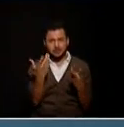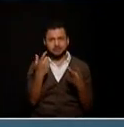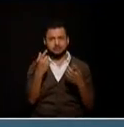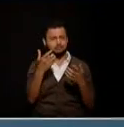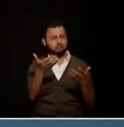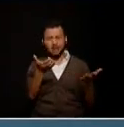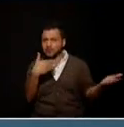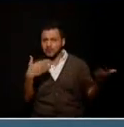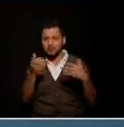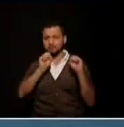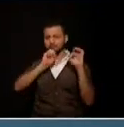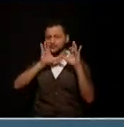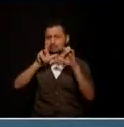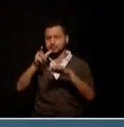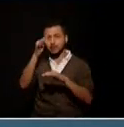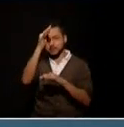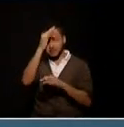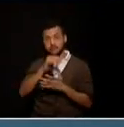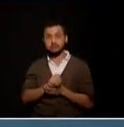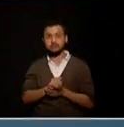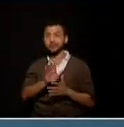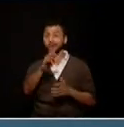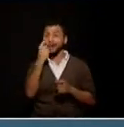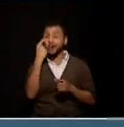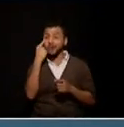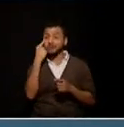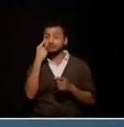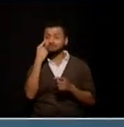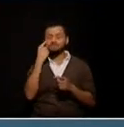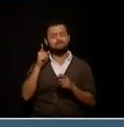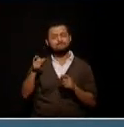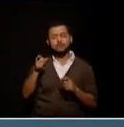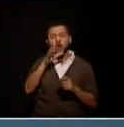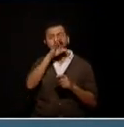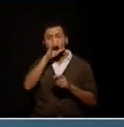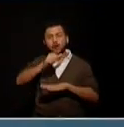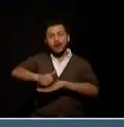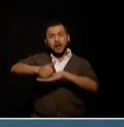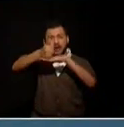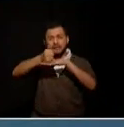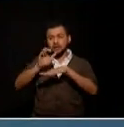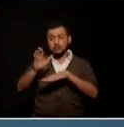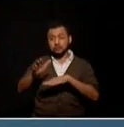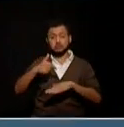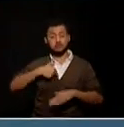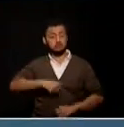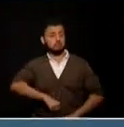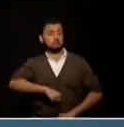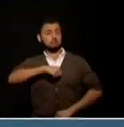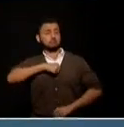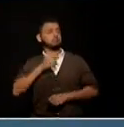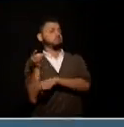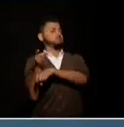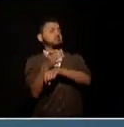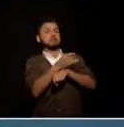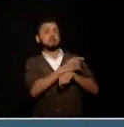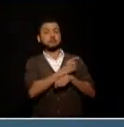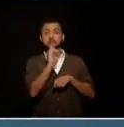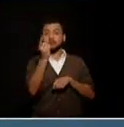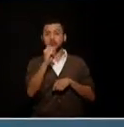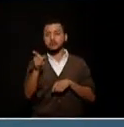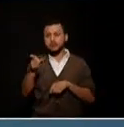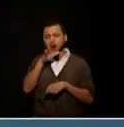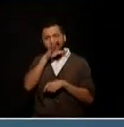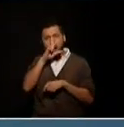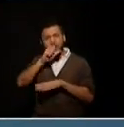no podemos permitir que los gerentes de los hospitales sean más importantes que los mismos alcaldes municipales tenemos que tener auditoría y